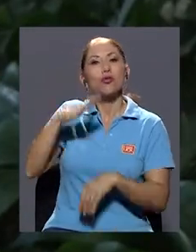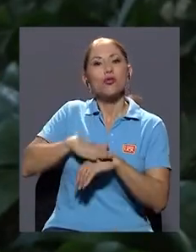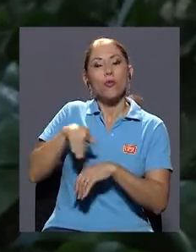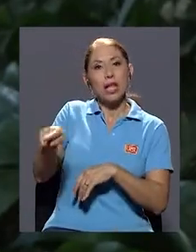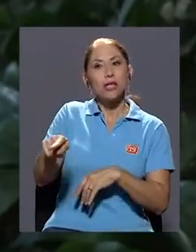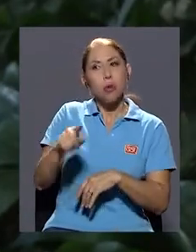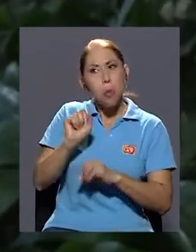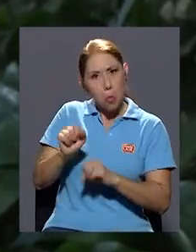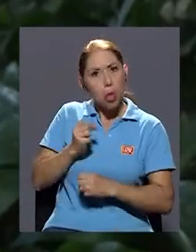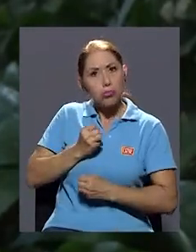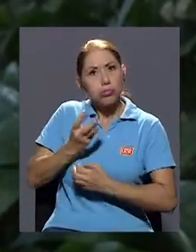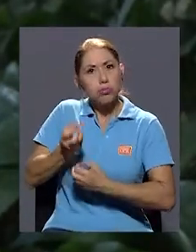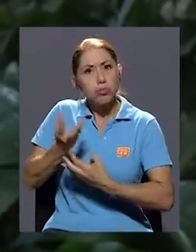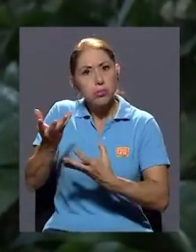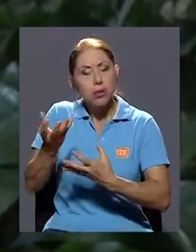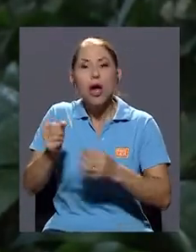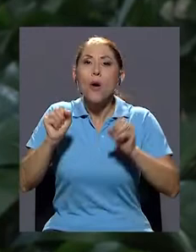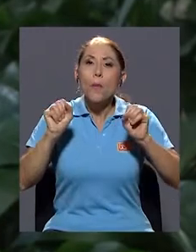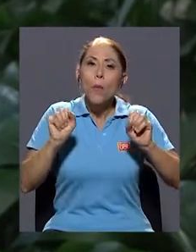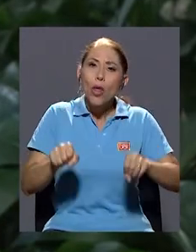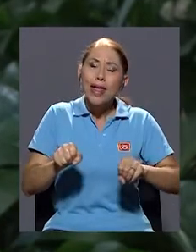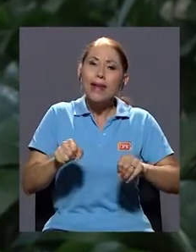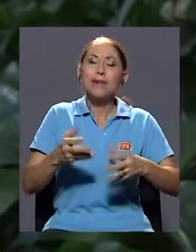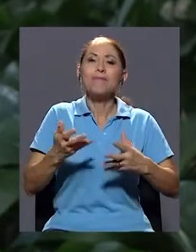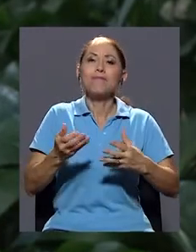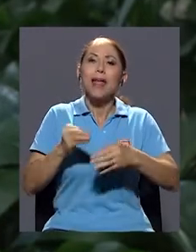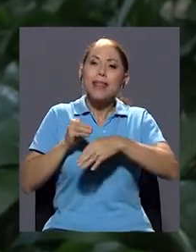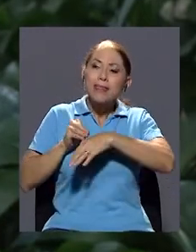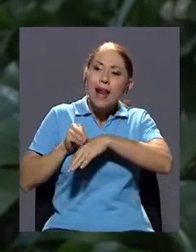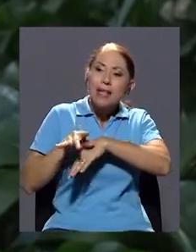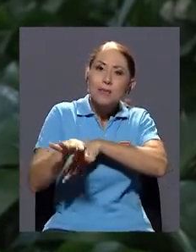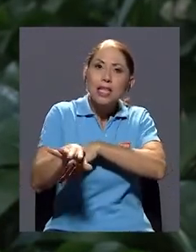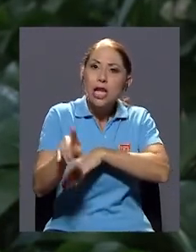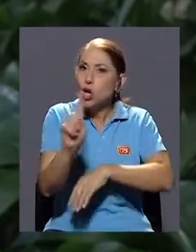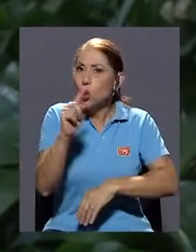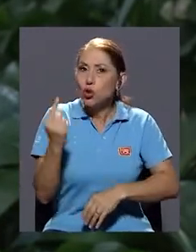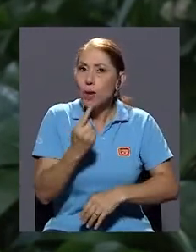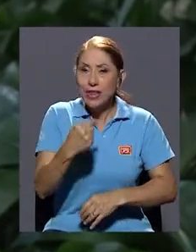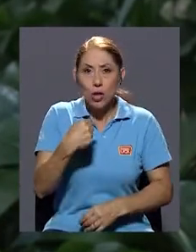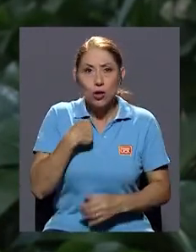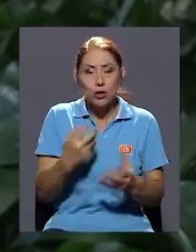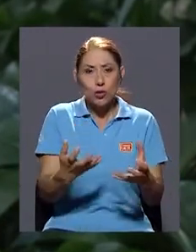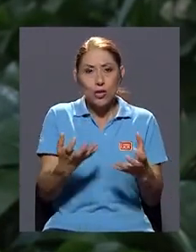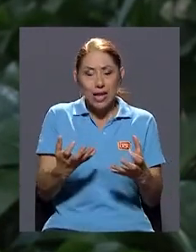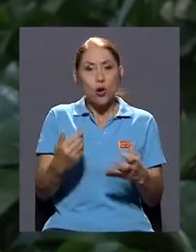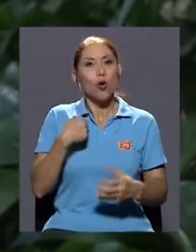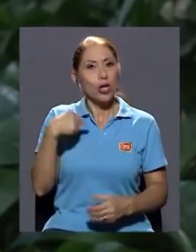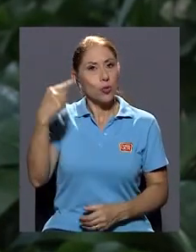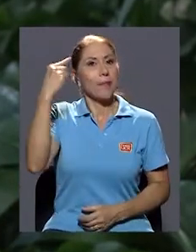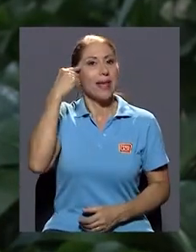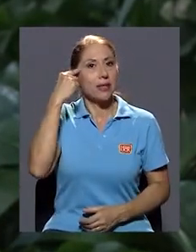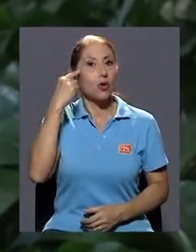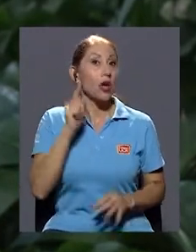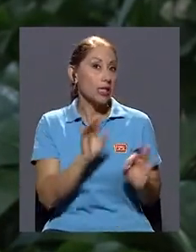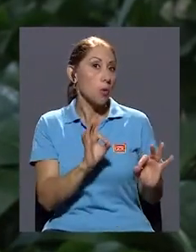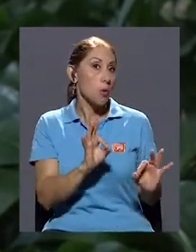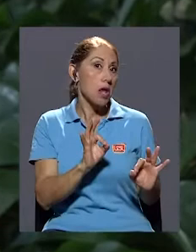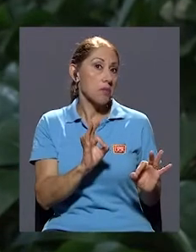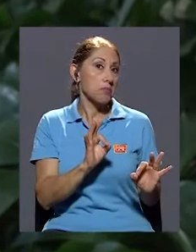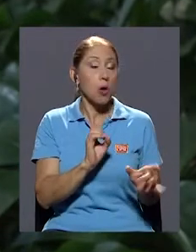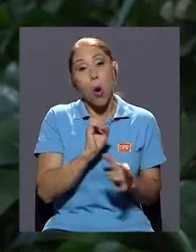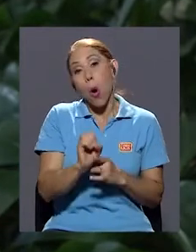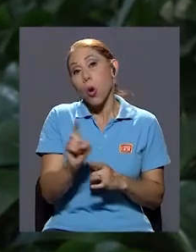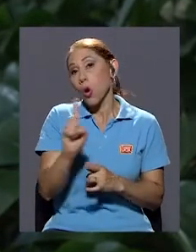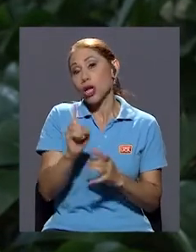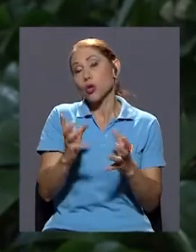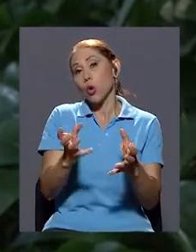Entonces, es en esa capacidad de poder transmitir no solamente lo que yo quiero, lo que yo pienso, que está muy bien, o lo que yo no